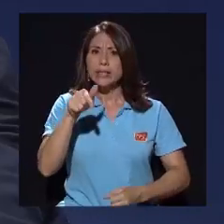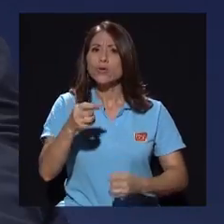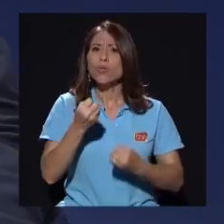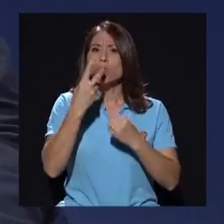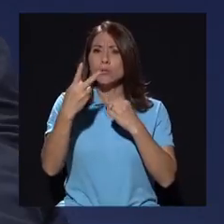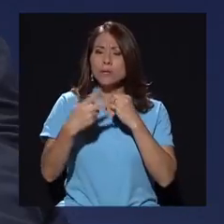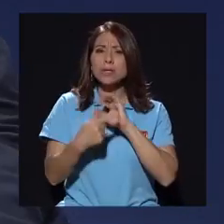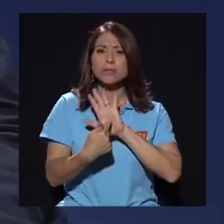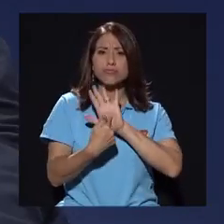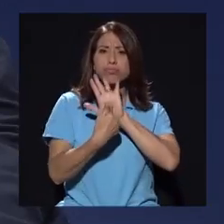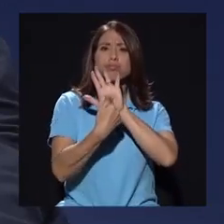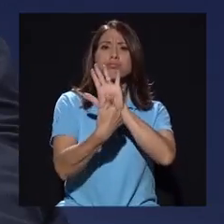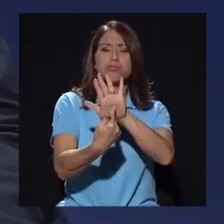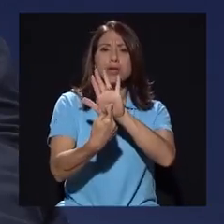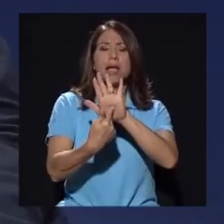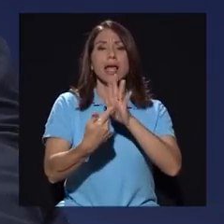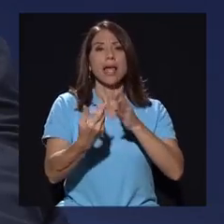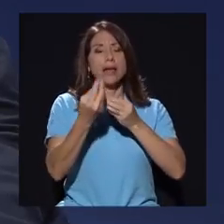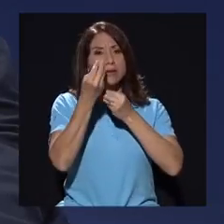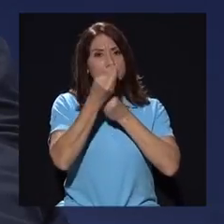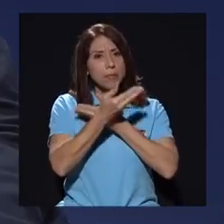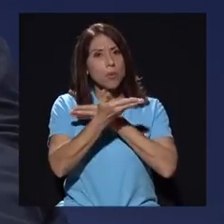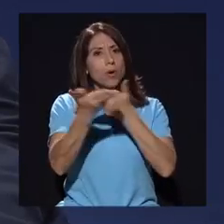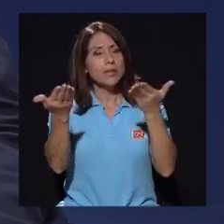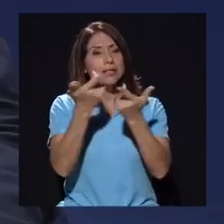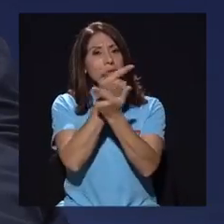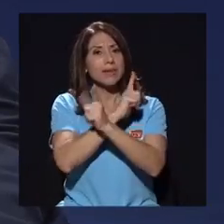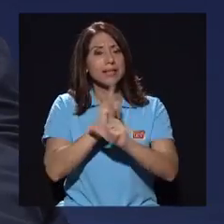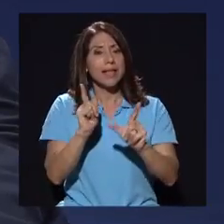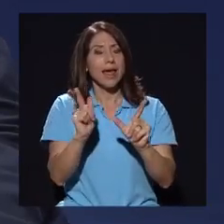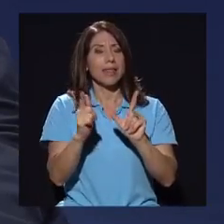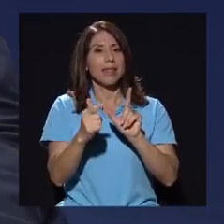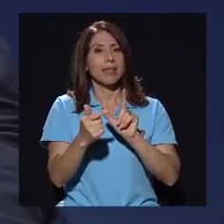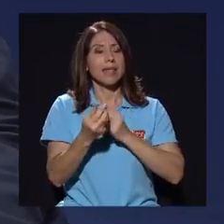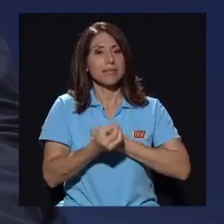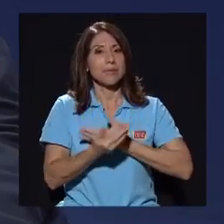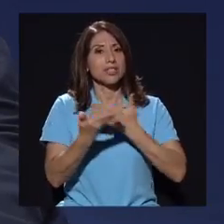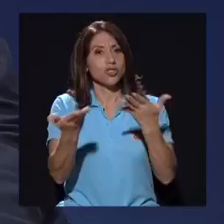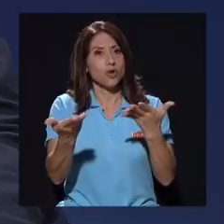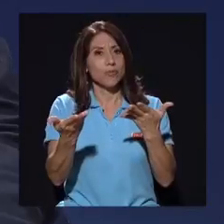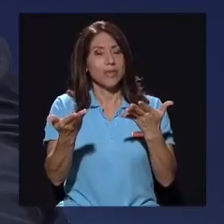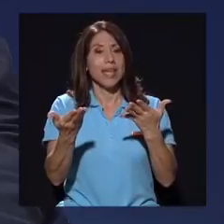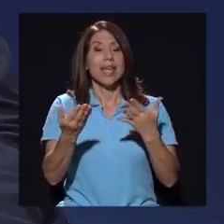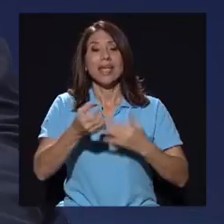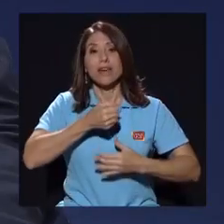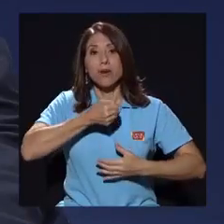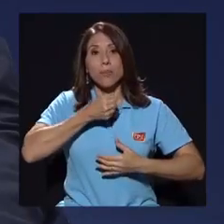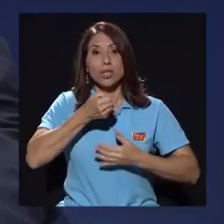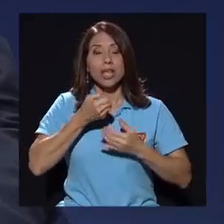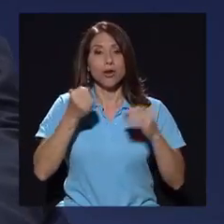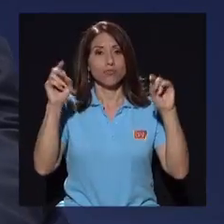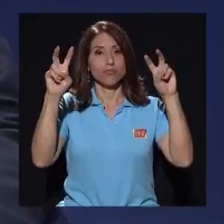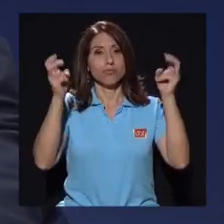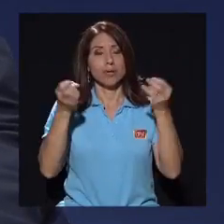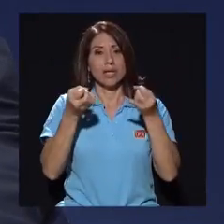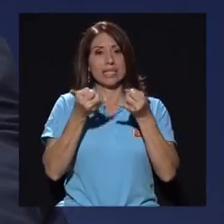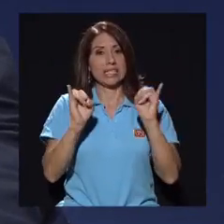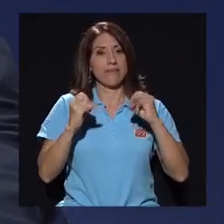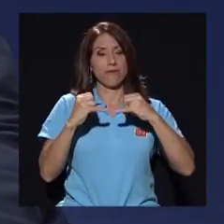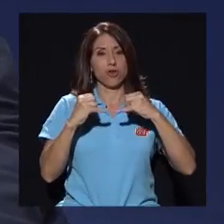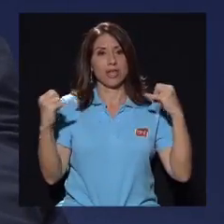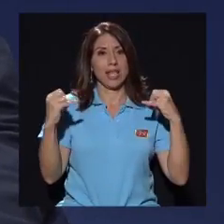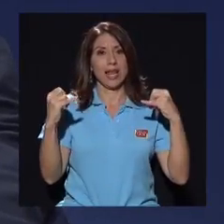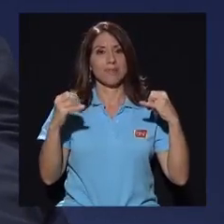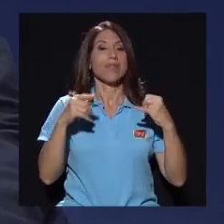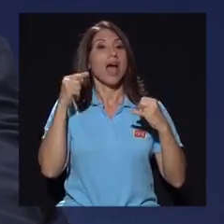veces se ha visto reflejado, sobre todo, en reportes de libertad de expresión que Reporteros Sin Frontera ha destacado como de los países